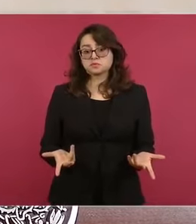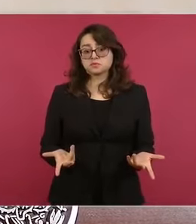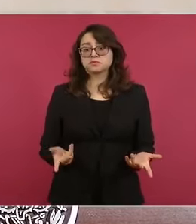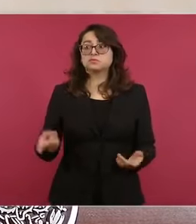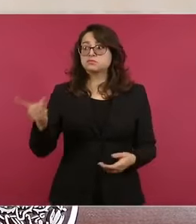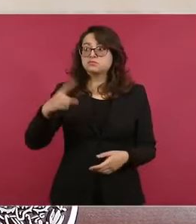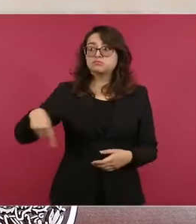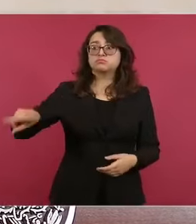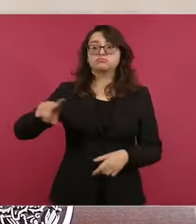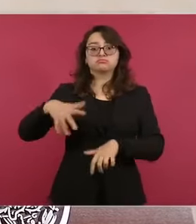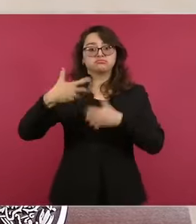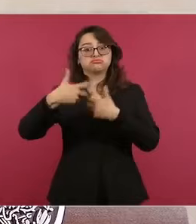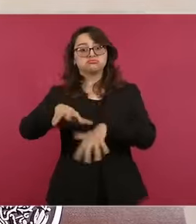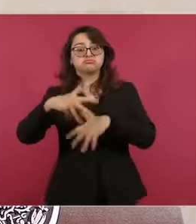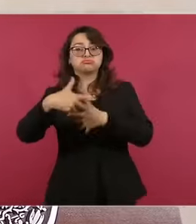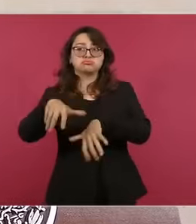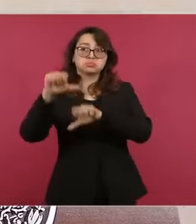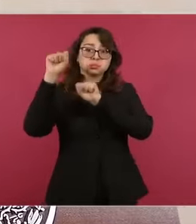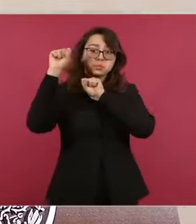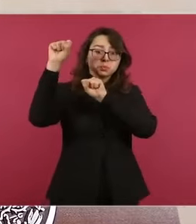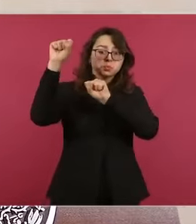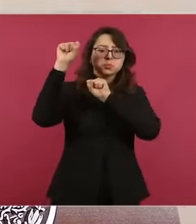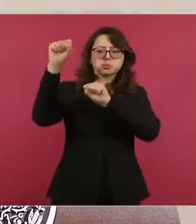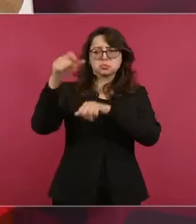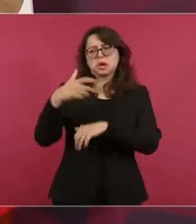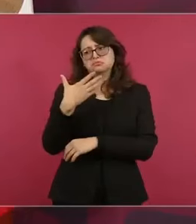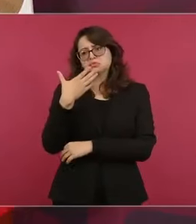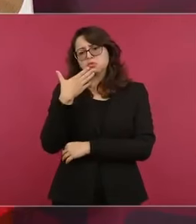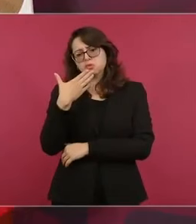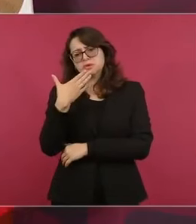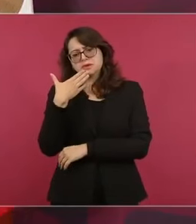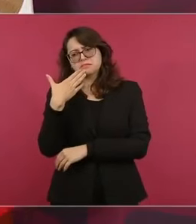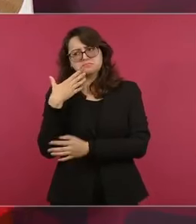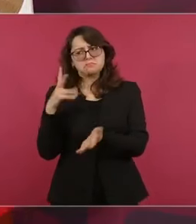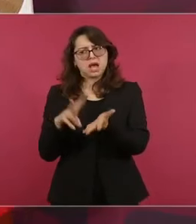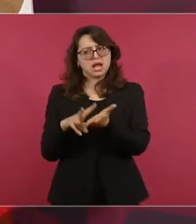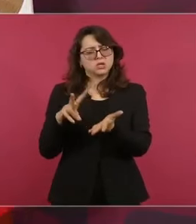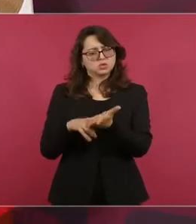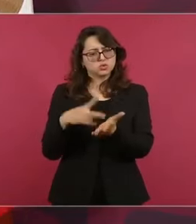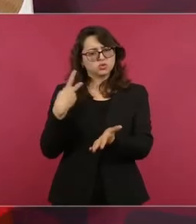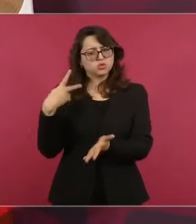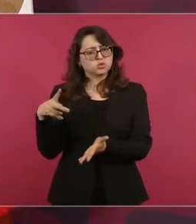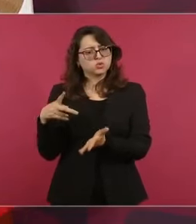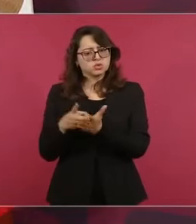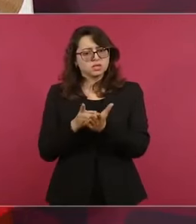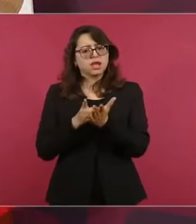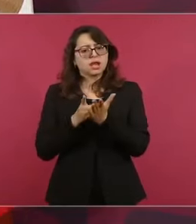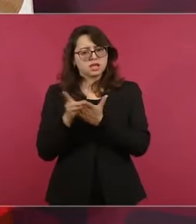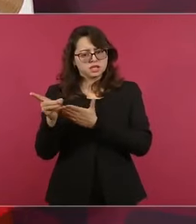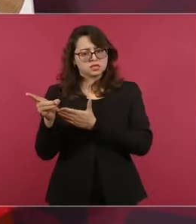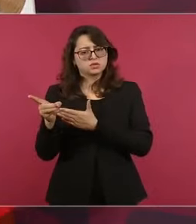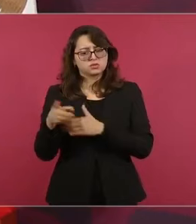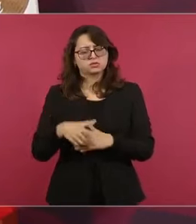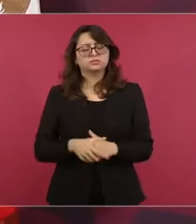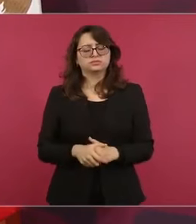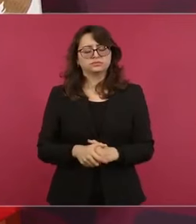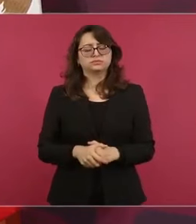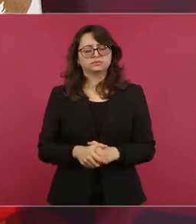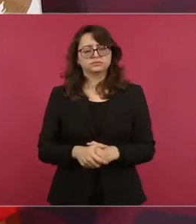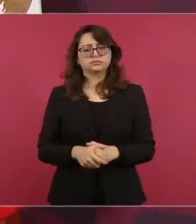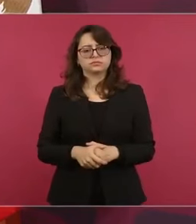manifiesten los trabajadores y que se garantice